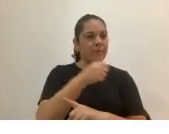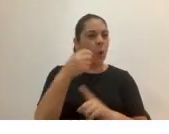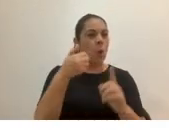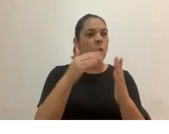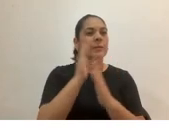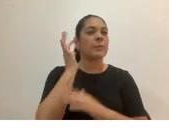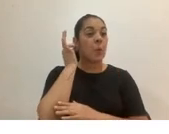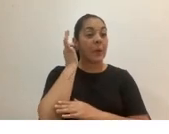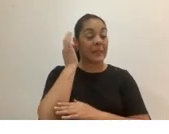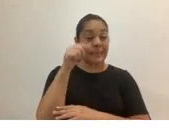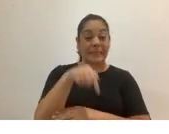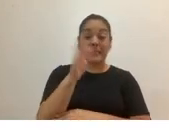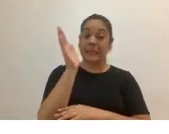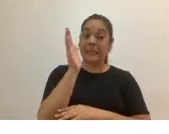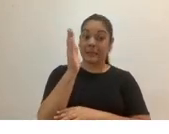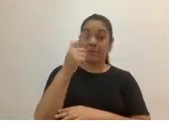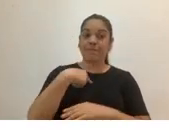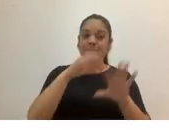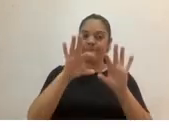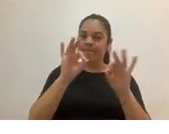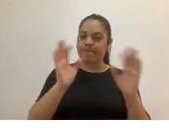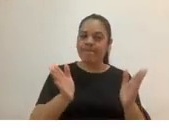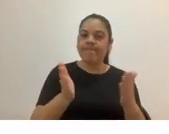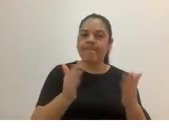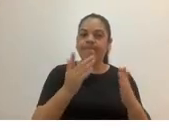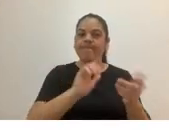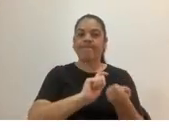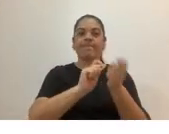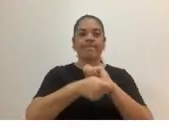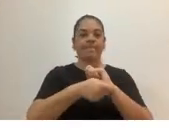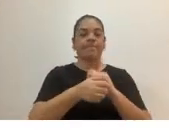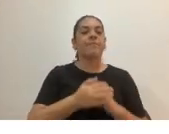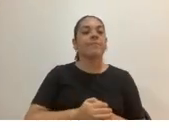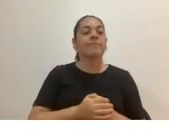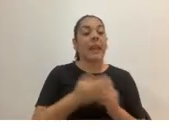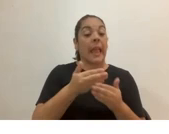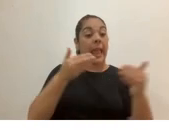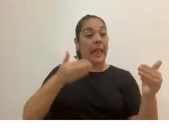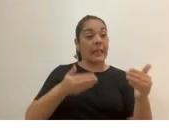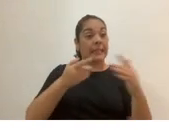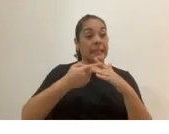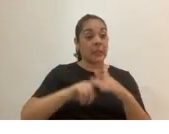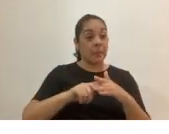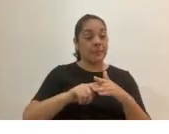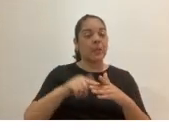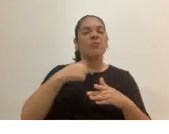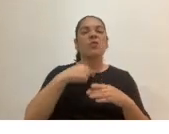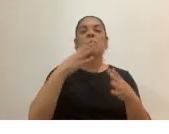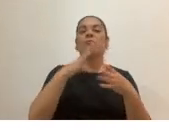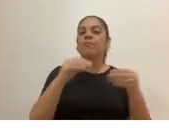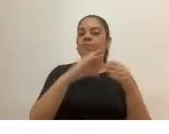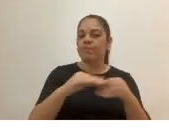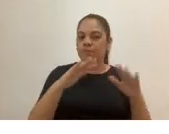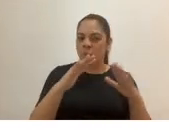que nos invita a tomar acción. Muy bien, antes de comenzar les quiero comentar cuál va a ser la dinámica del